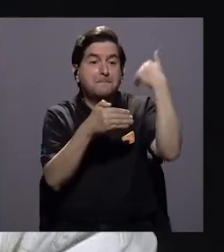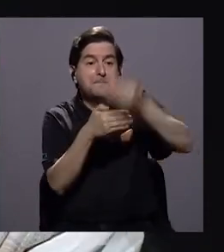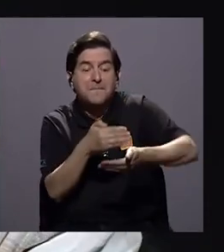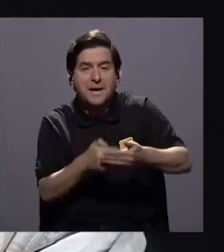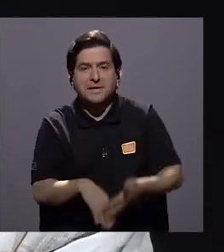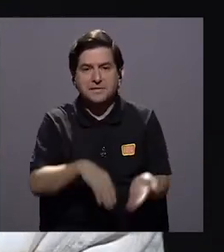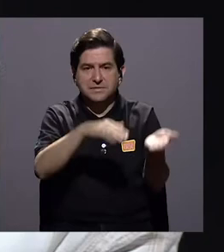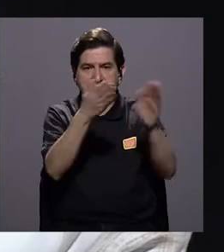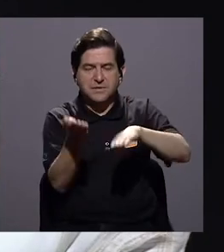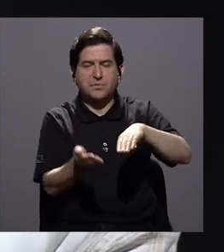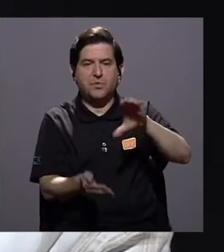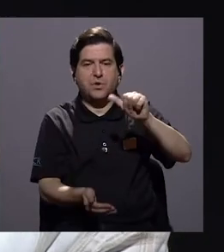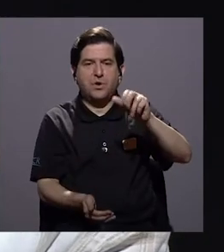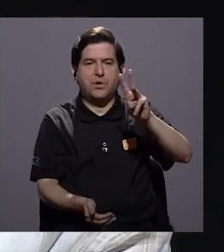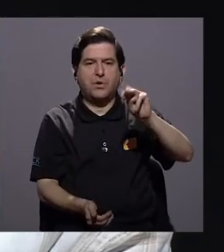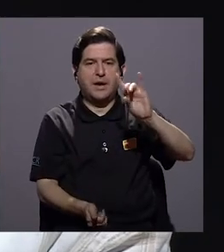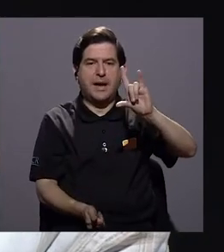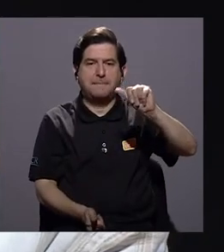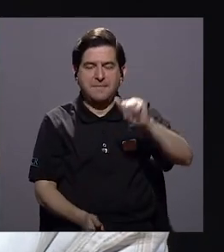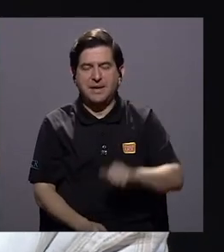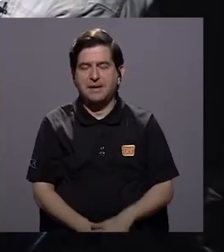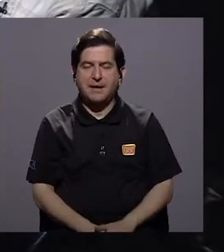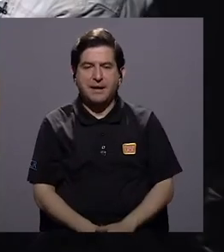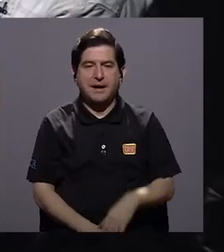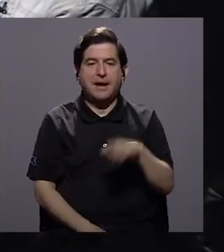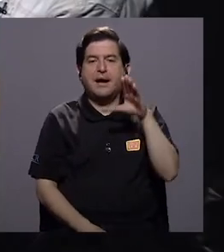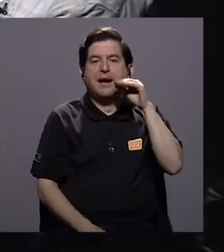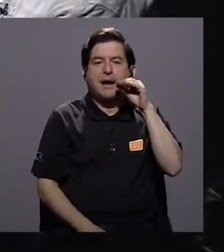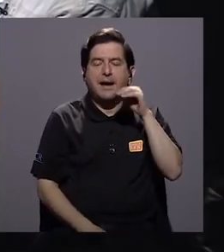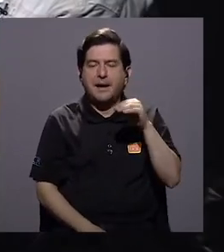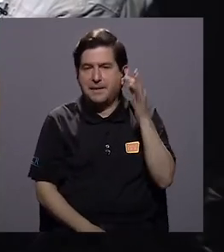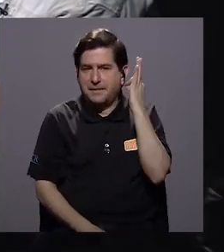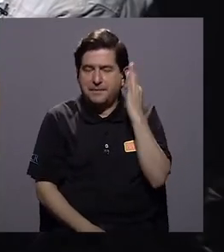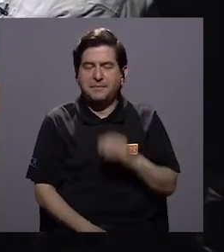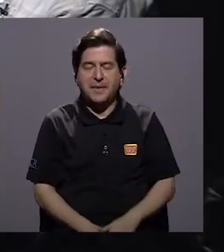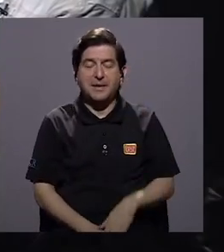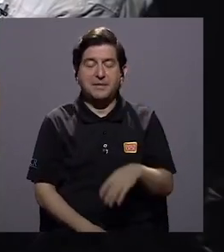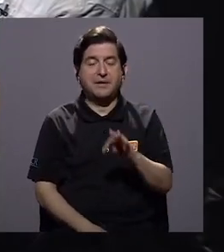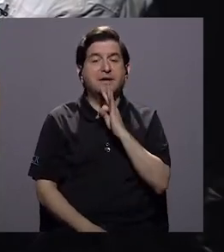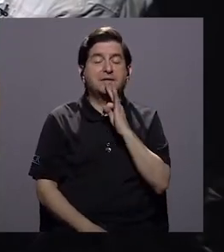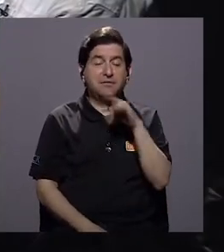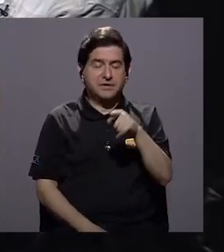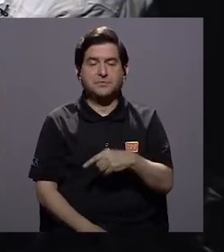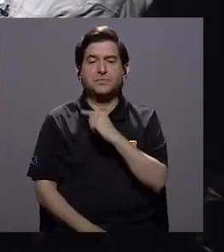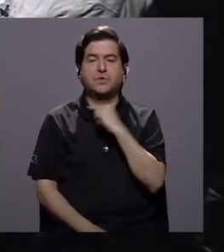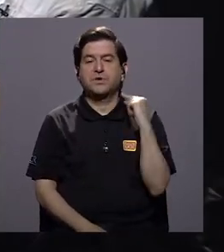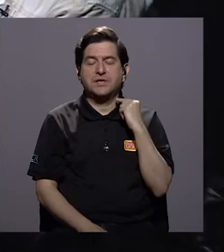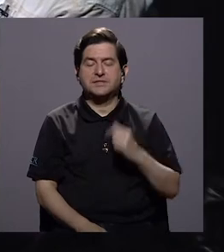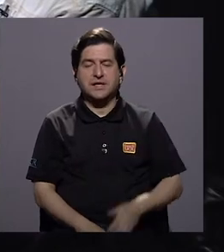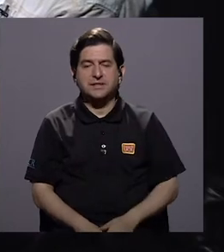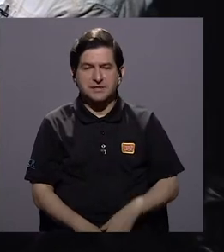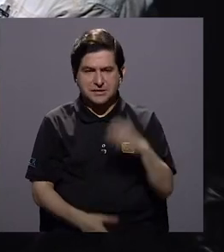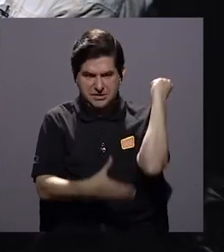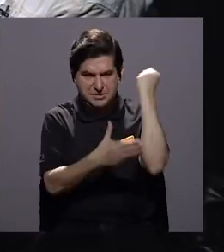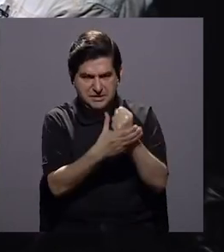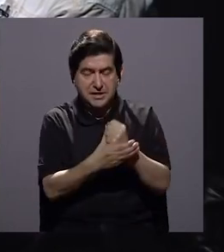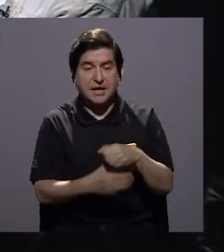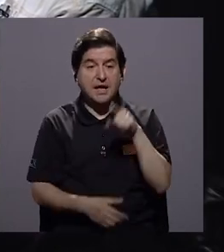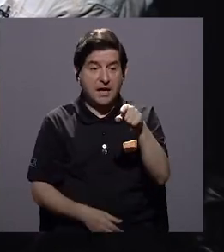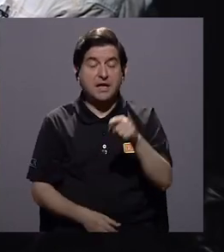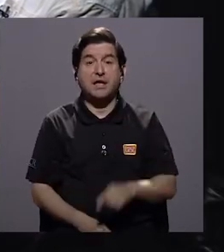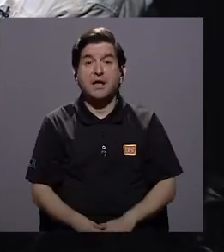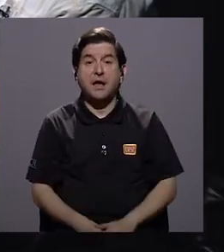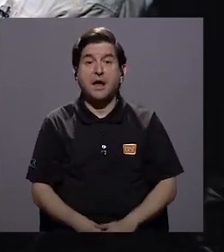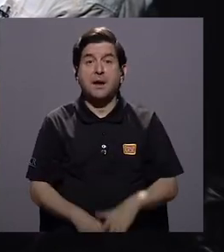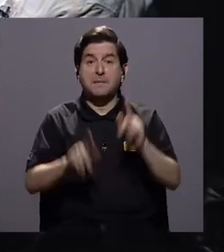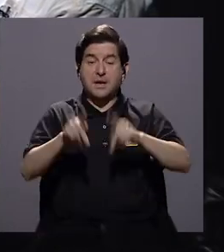se murió Camila, la perra en Tibás, porque el cura la mató. Y esa perra levantó 50.000